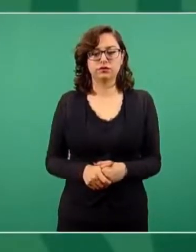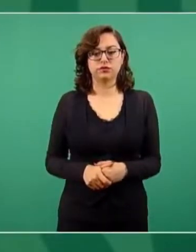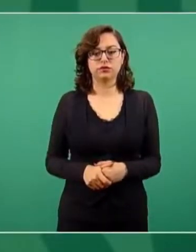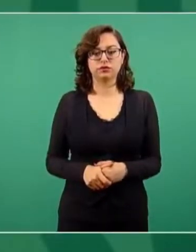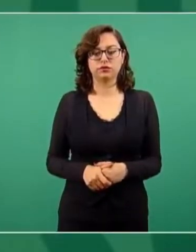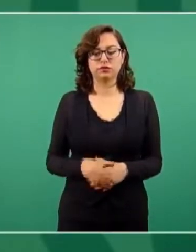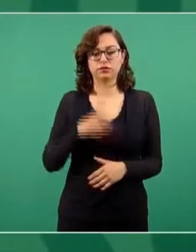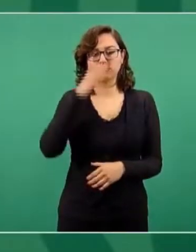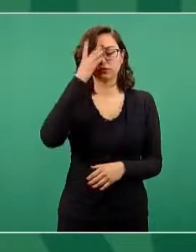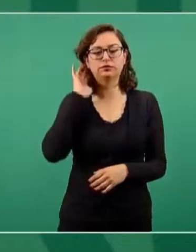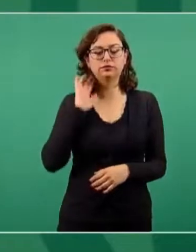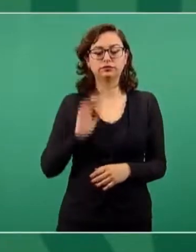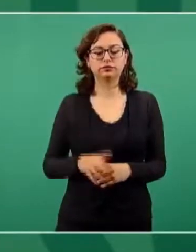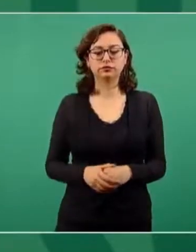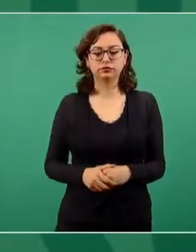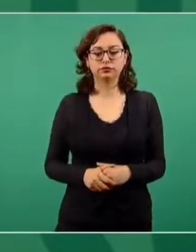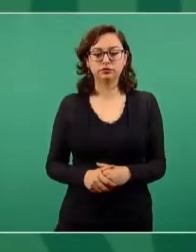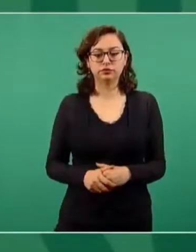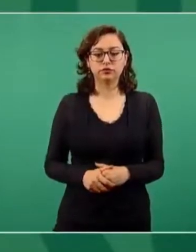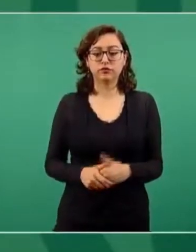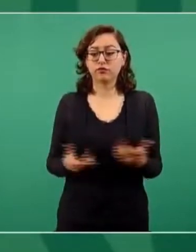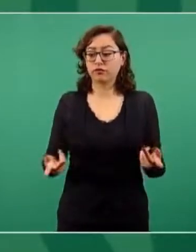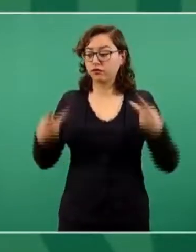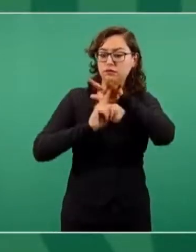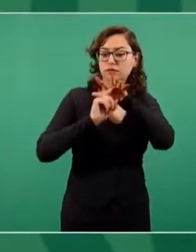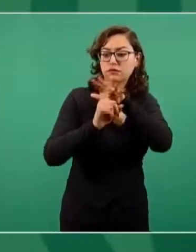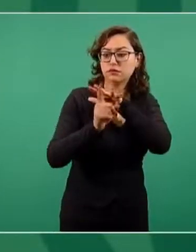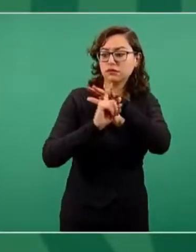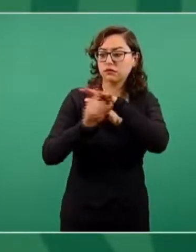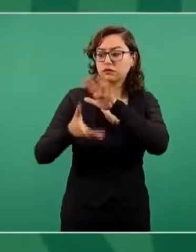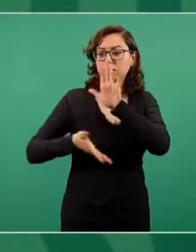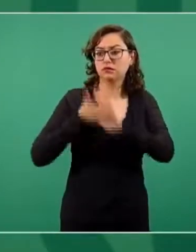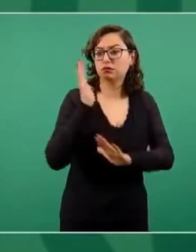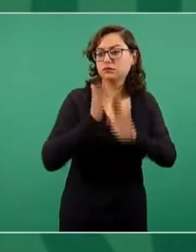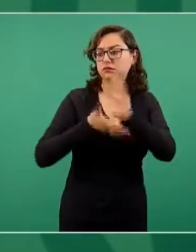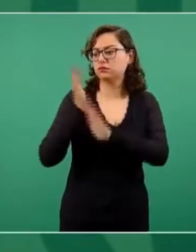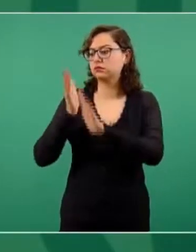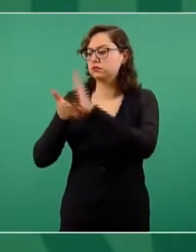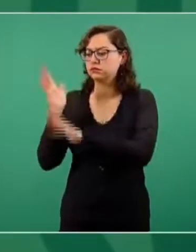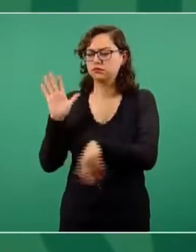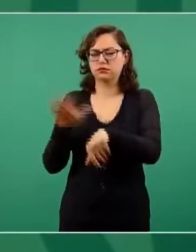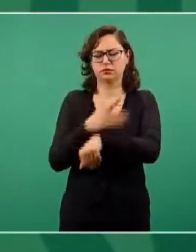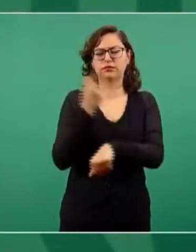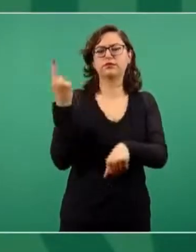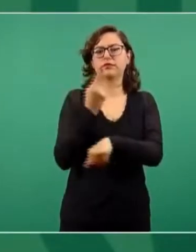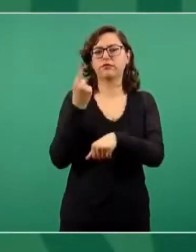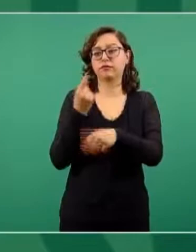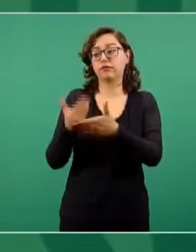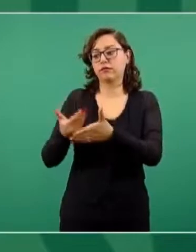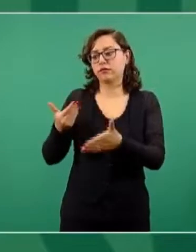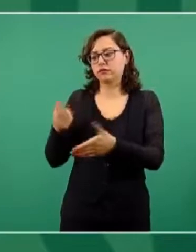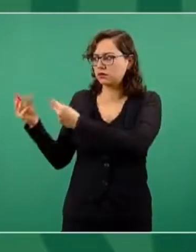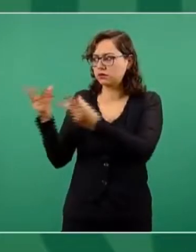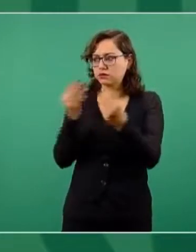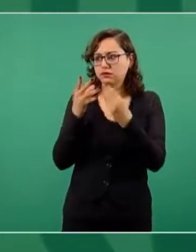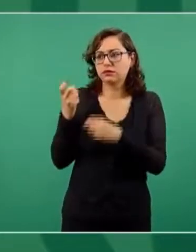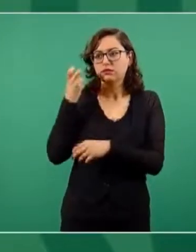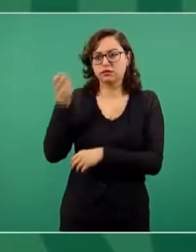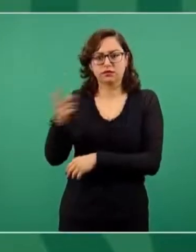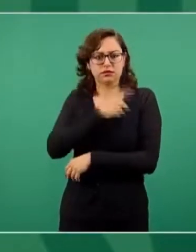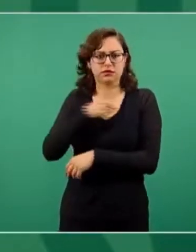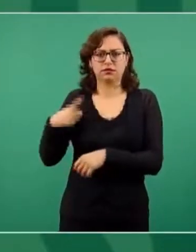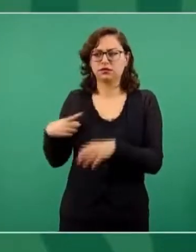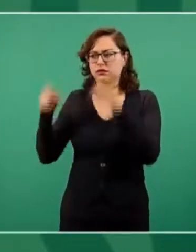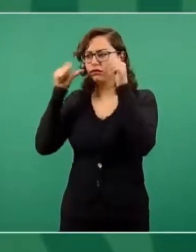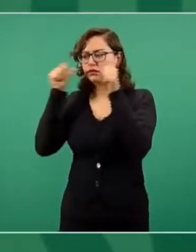coincidimos en que hay que atender las causas, que no se resuelve el problema con medidas coercitivas, que